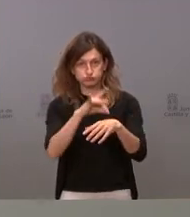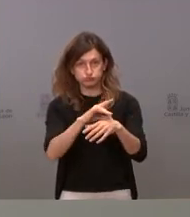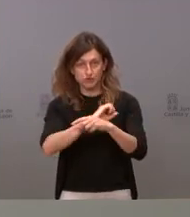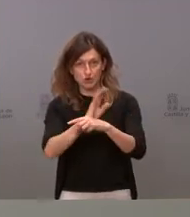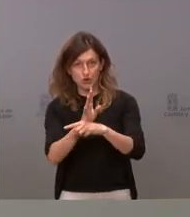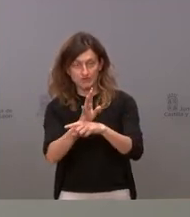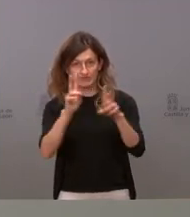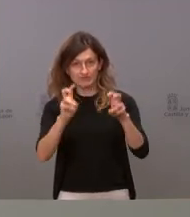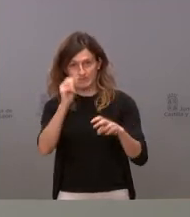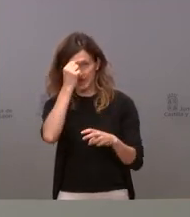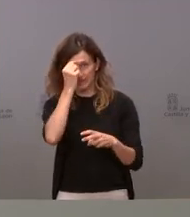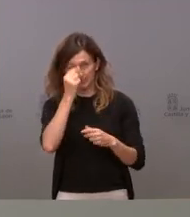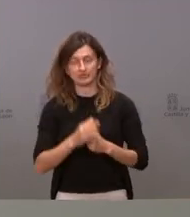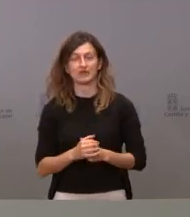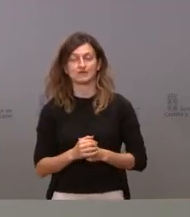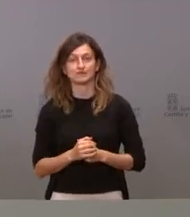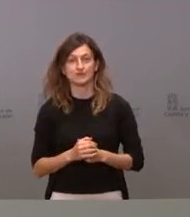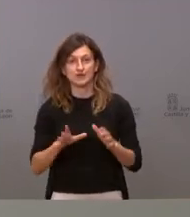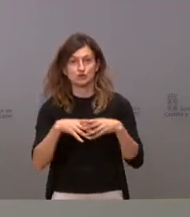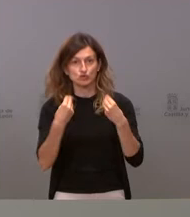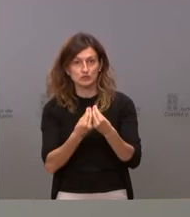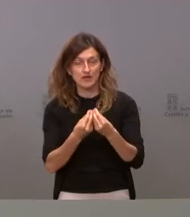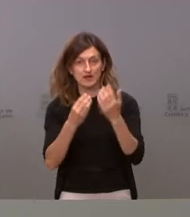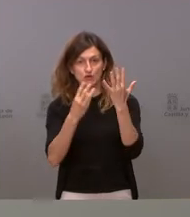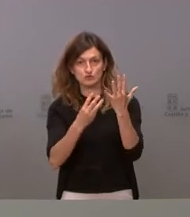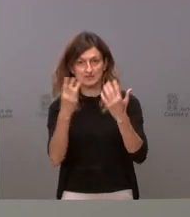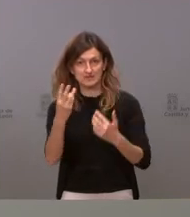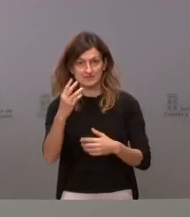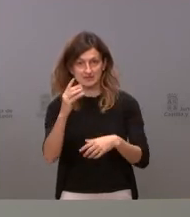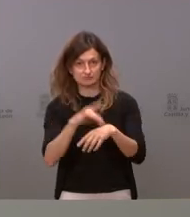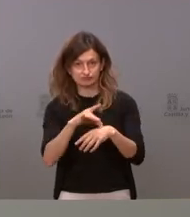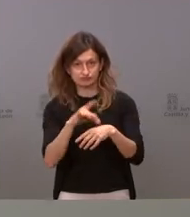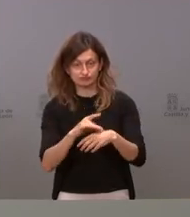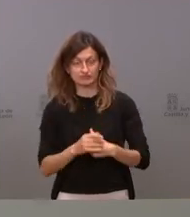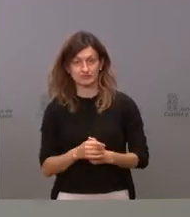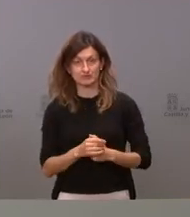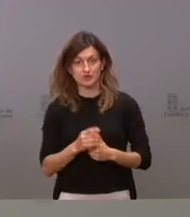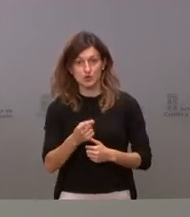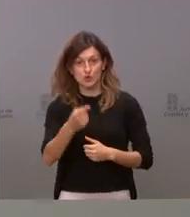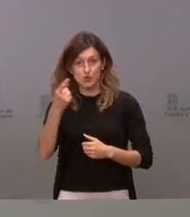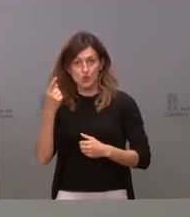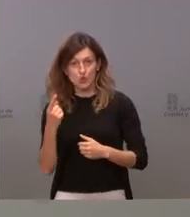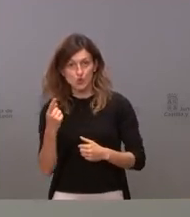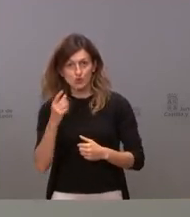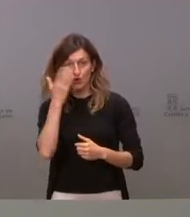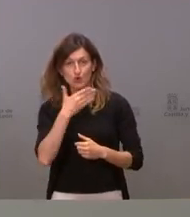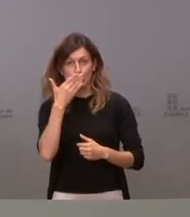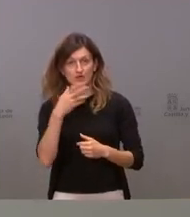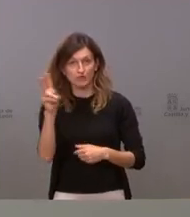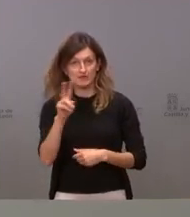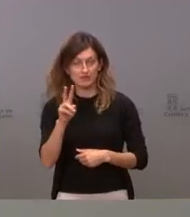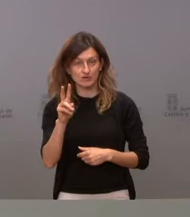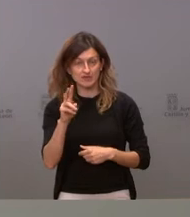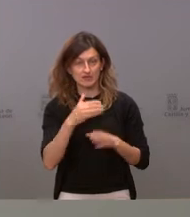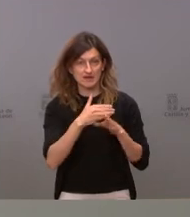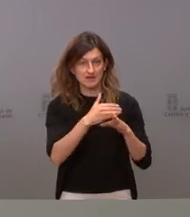esta variante con un total de 83 casos que, excepto uno, el relativo a un colegio en Valladolid, están